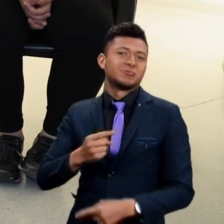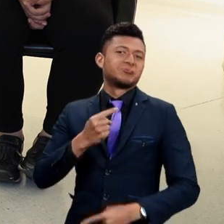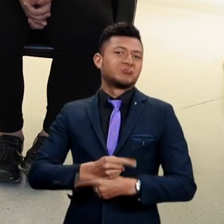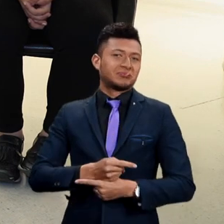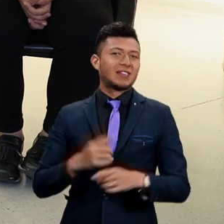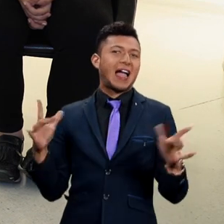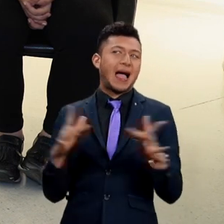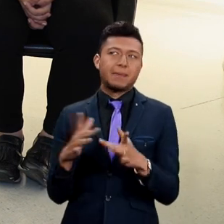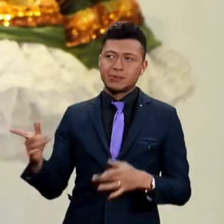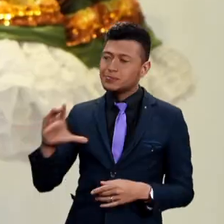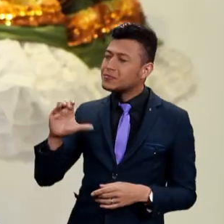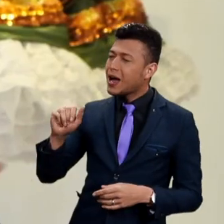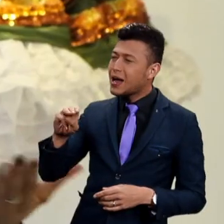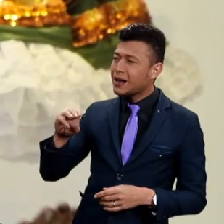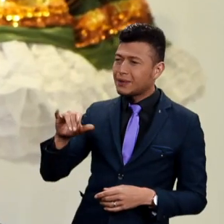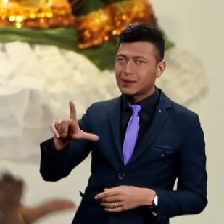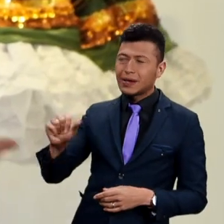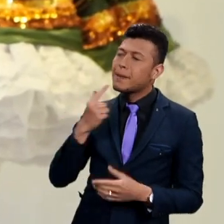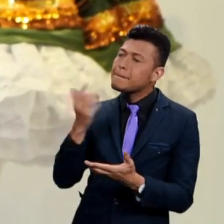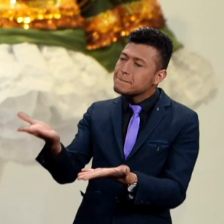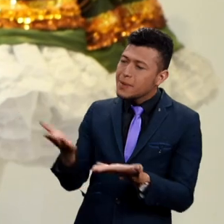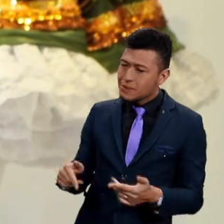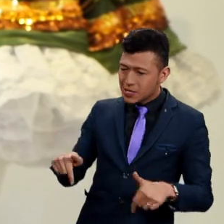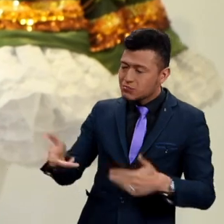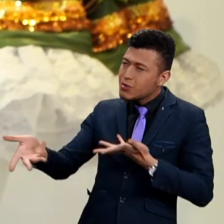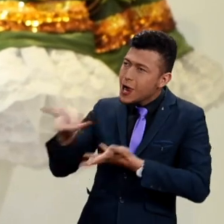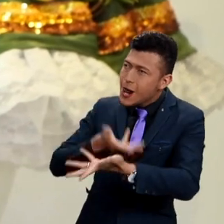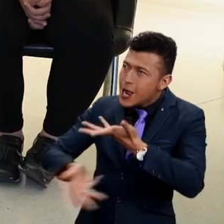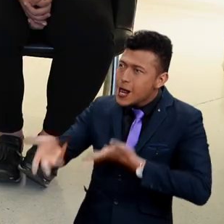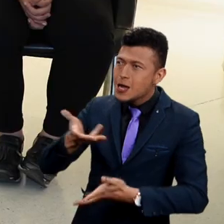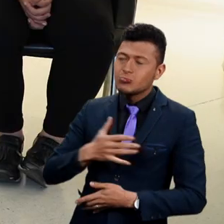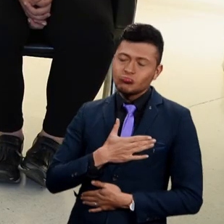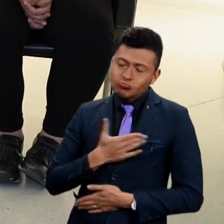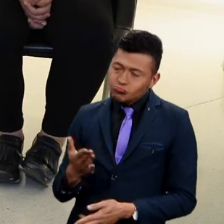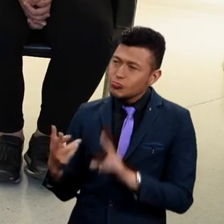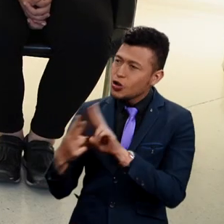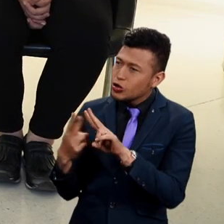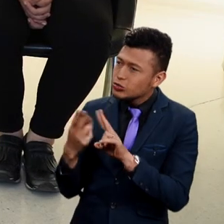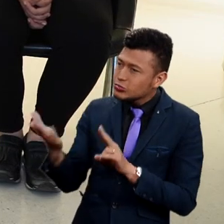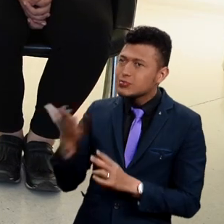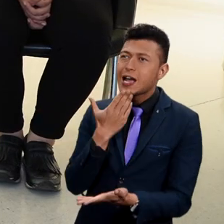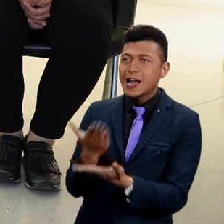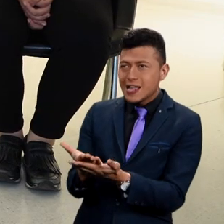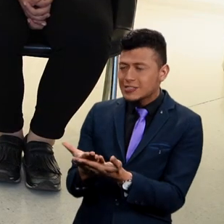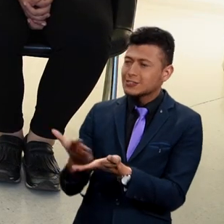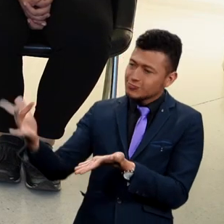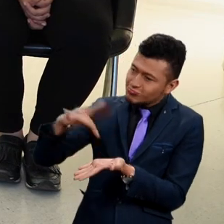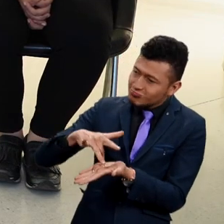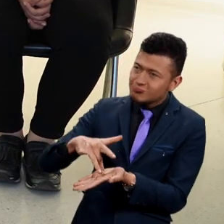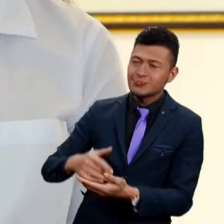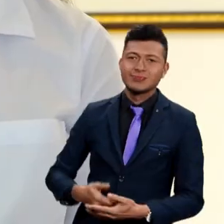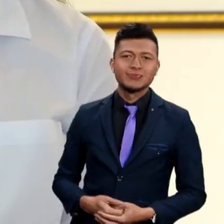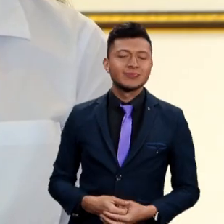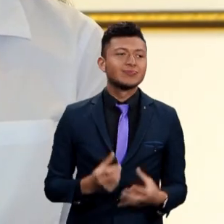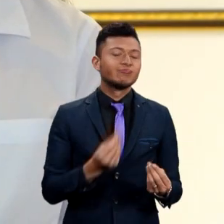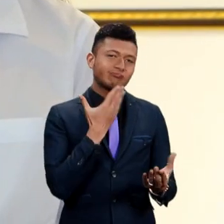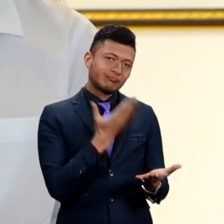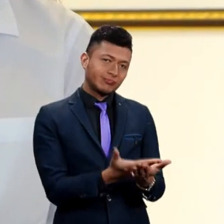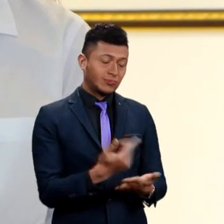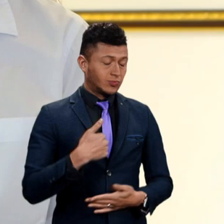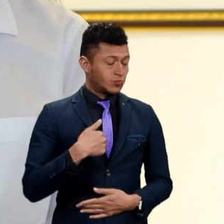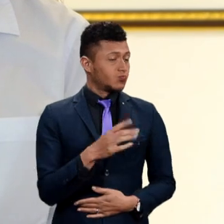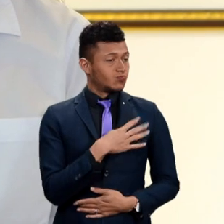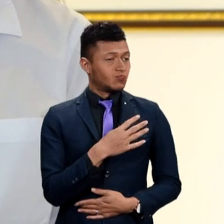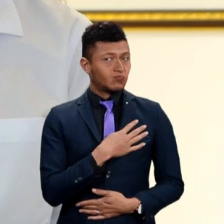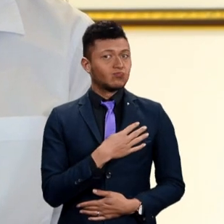un claro ejemplo de ello. Camila, bienvenida a nuestro programa, un gusto conocerte y muchas gracias por acompañarnos. Muchísimas